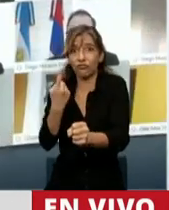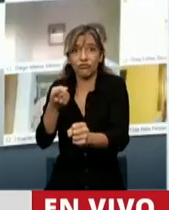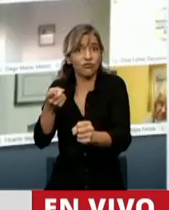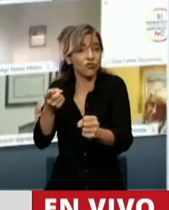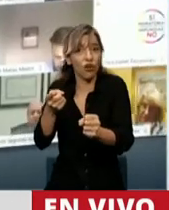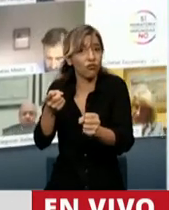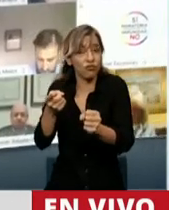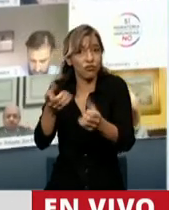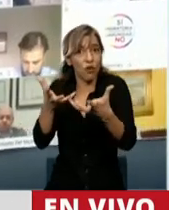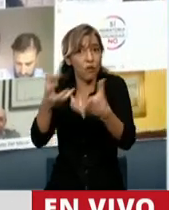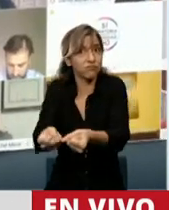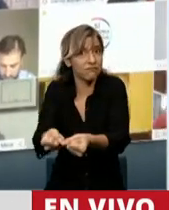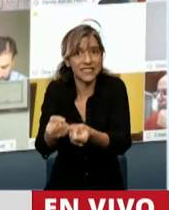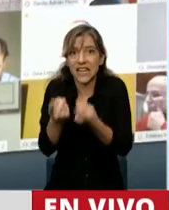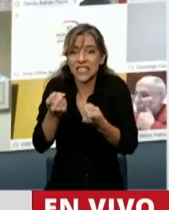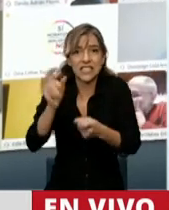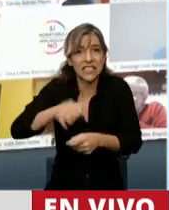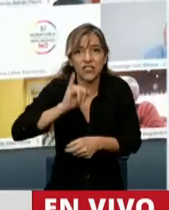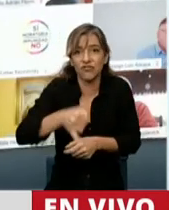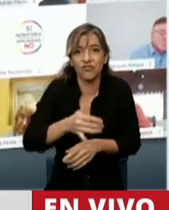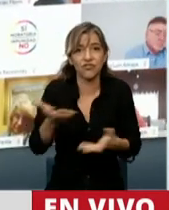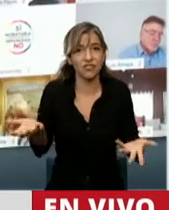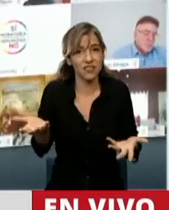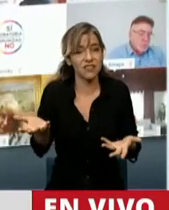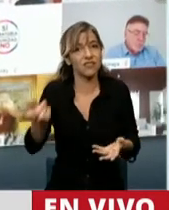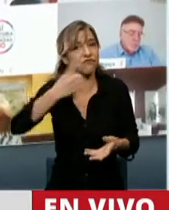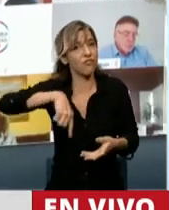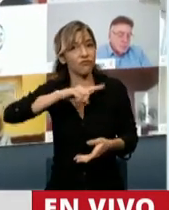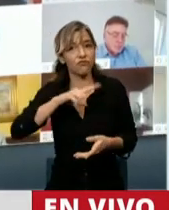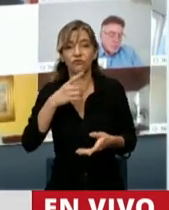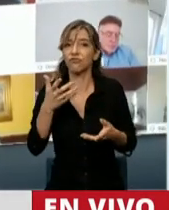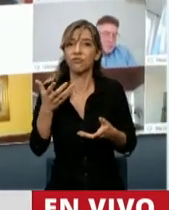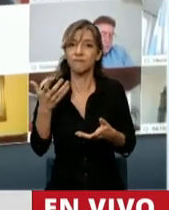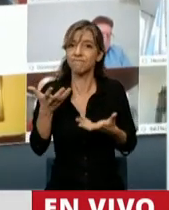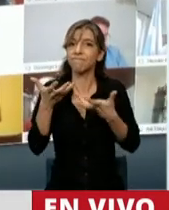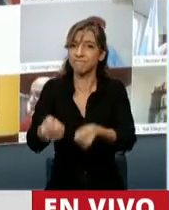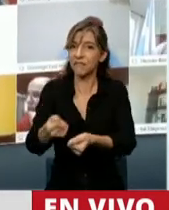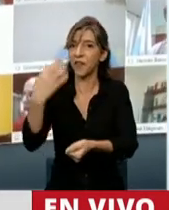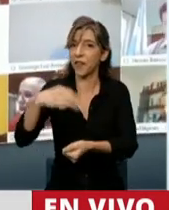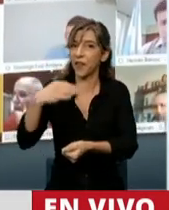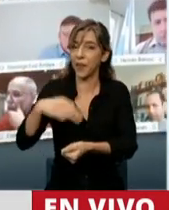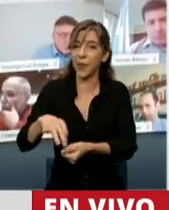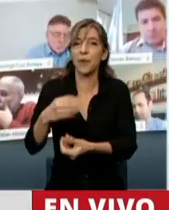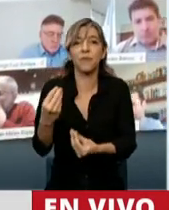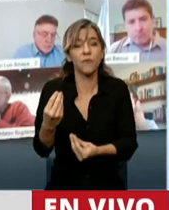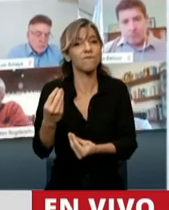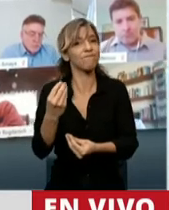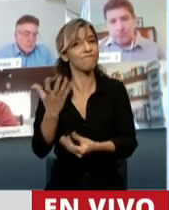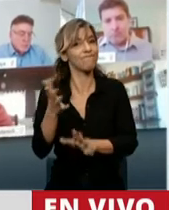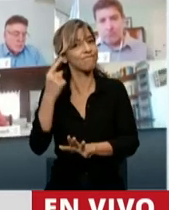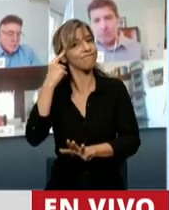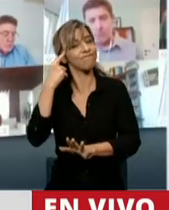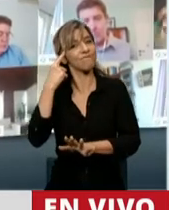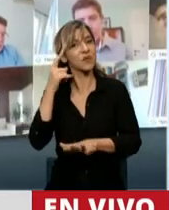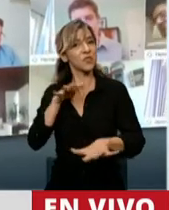De esto hablamos también cuando decimos que el acompañamiento debe estar. Porque como en este caso, sobre la base de comprender la situación